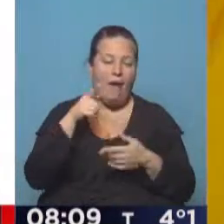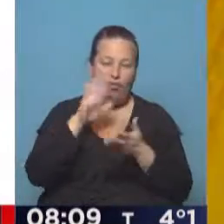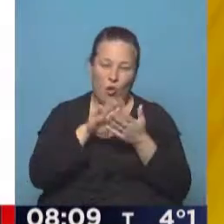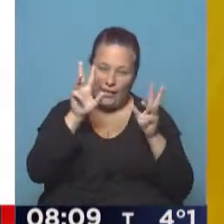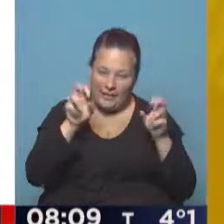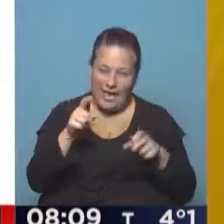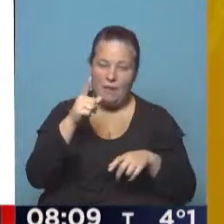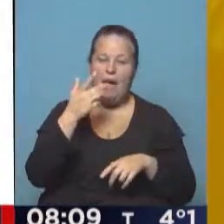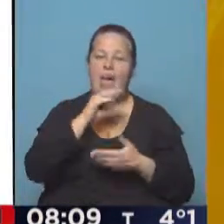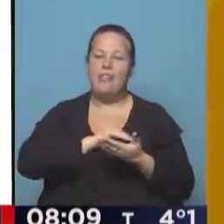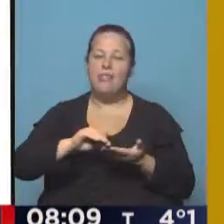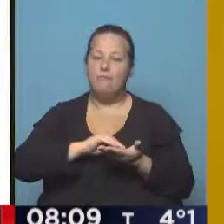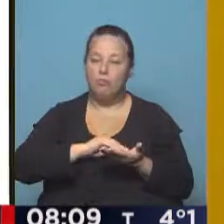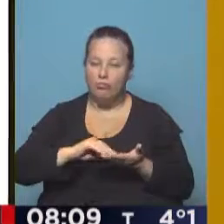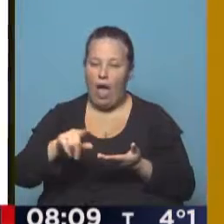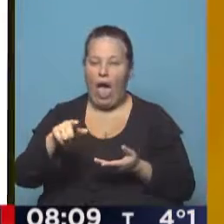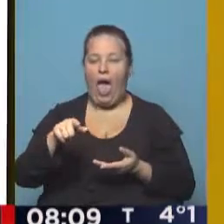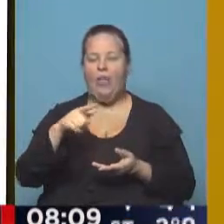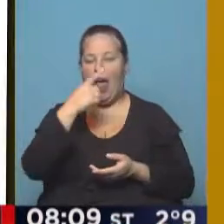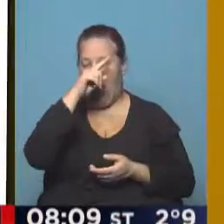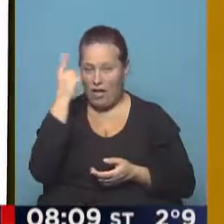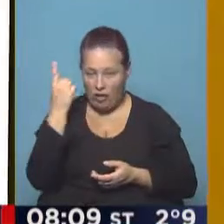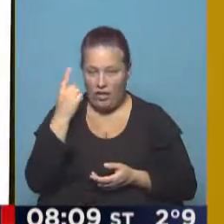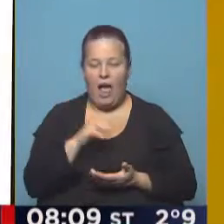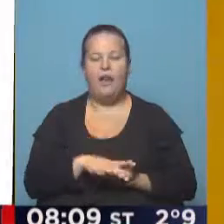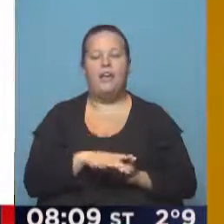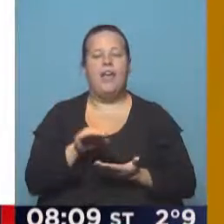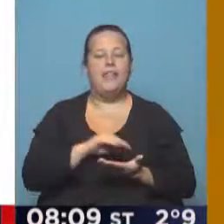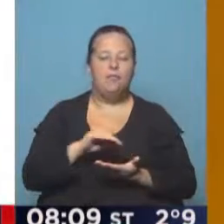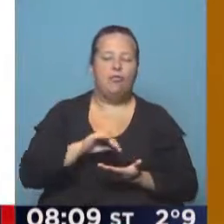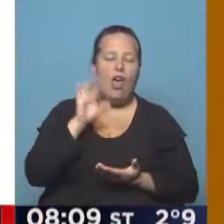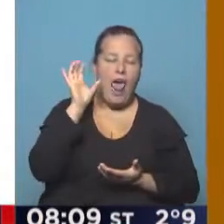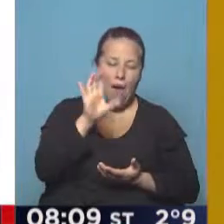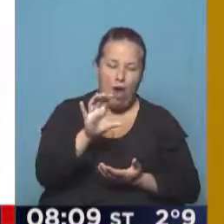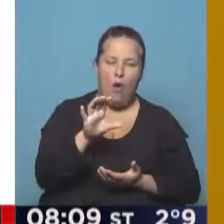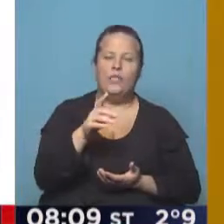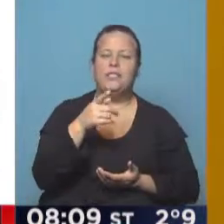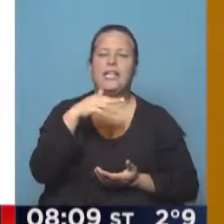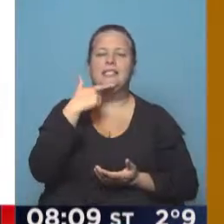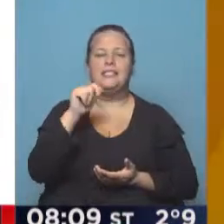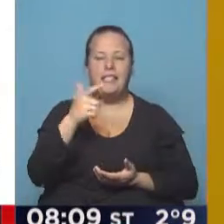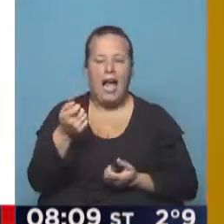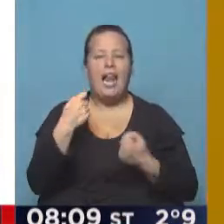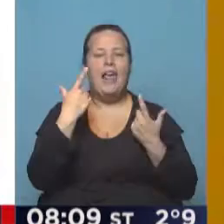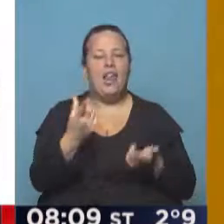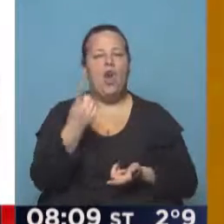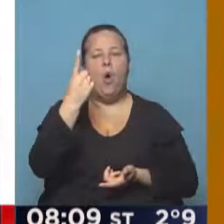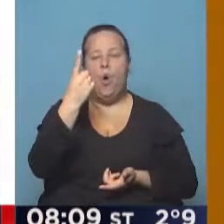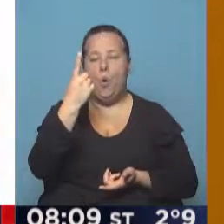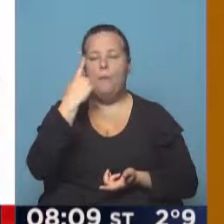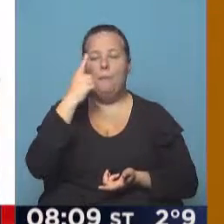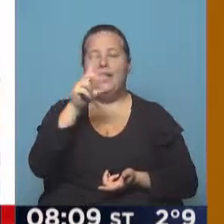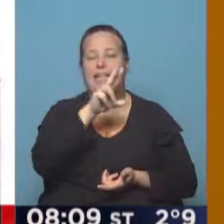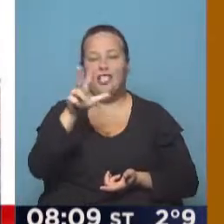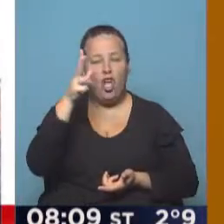tema con una de las diputadas nacionales también. Y diputado provincial, a Milagro Sala le dieron 1